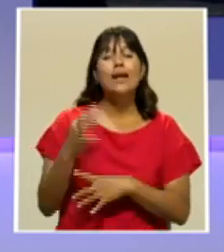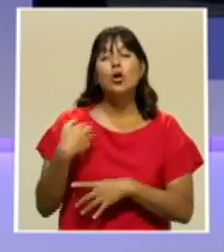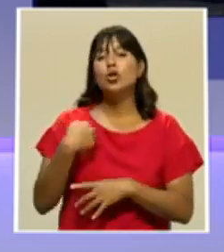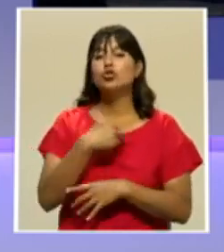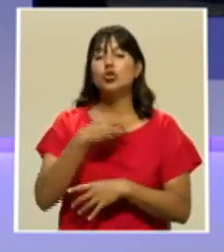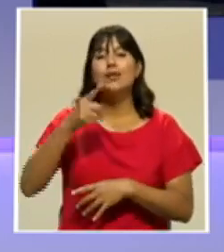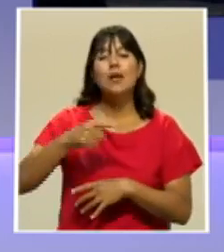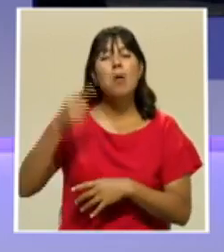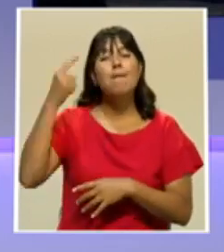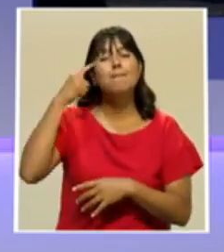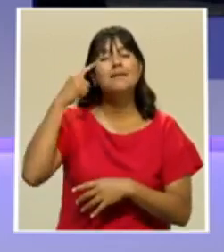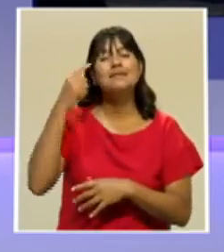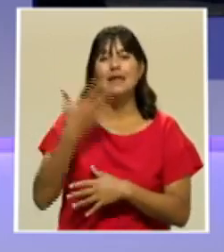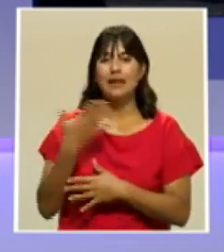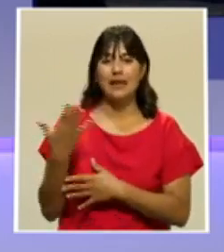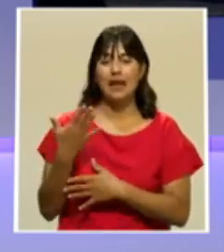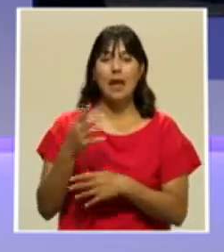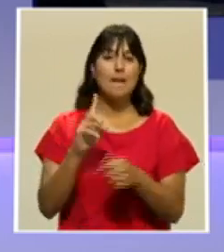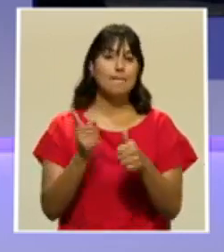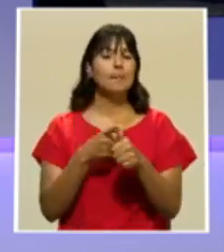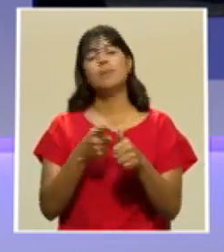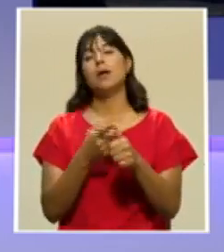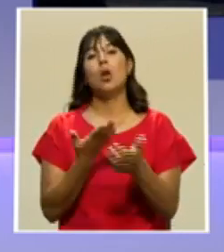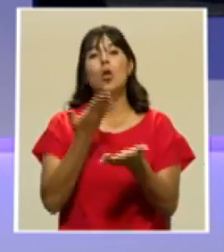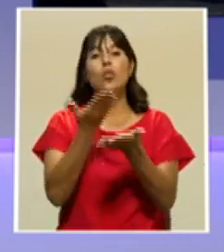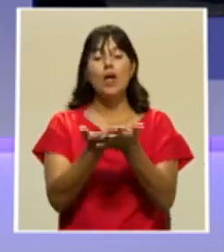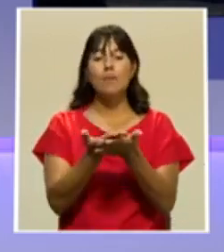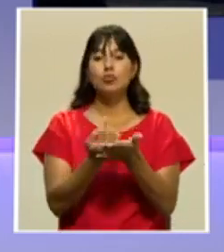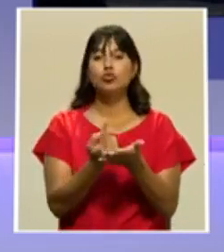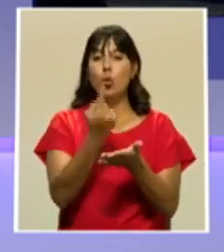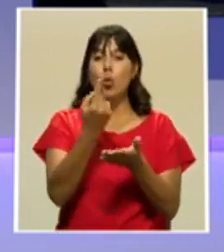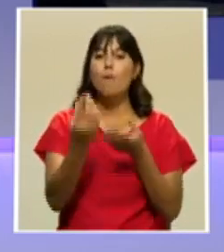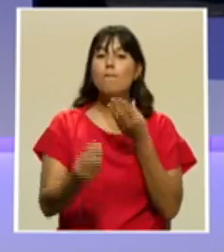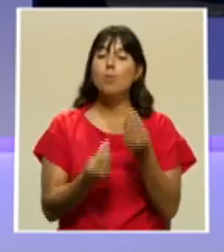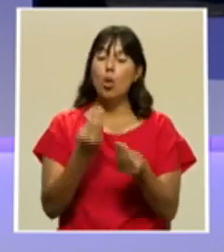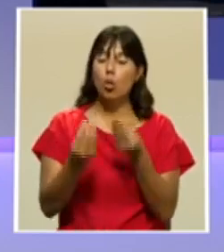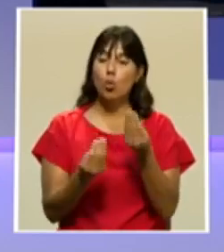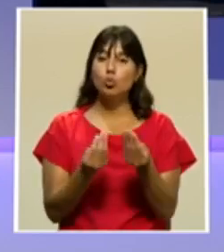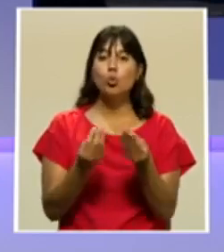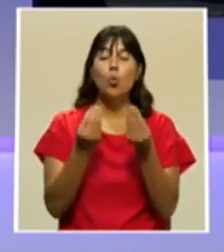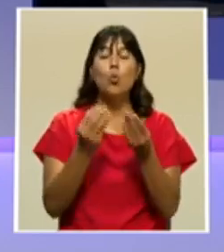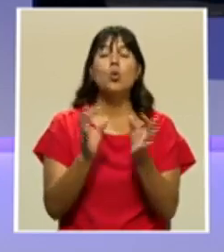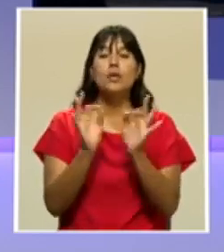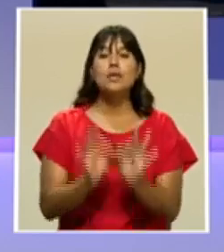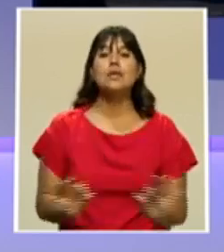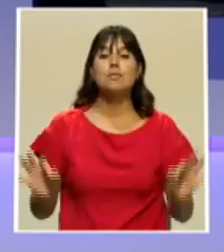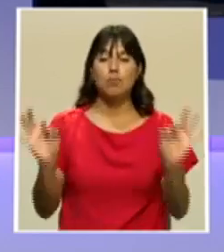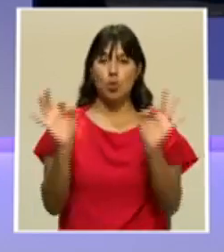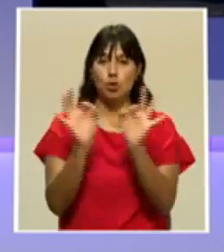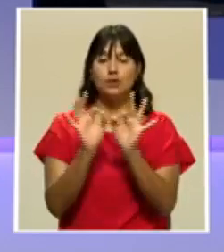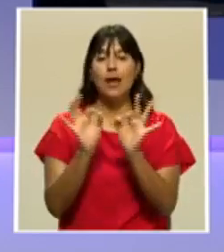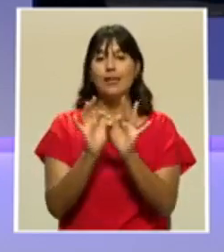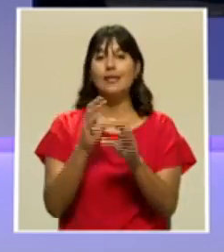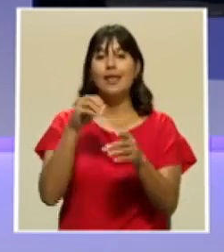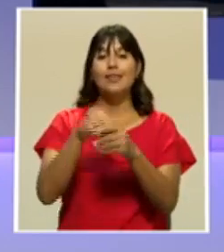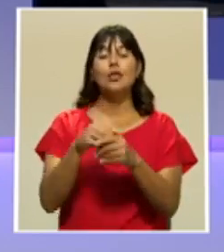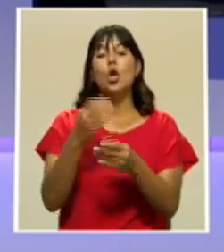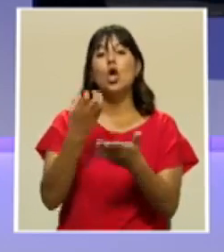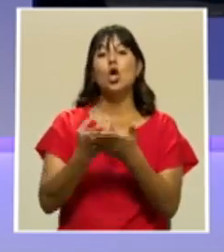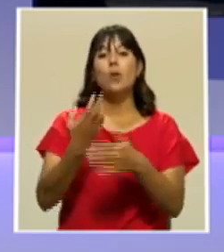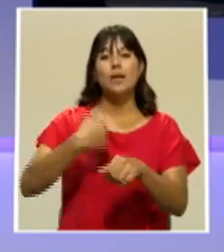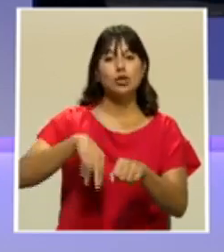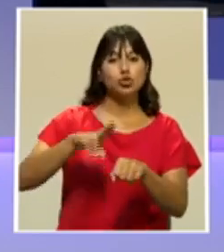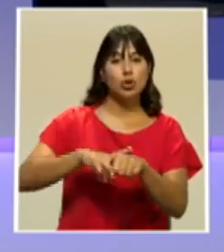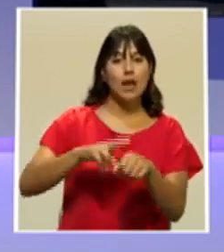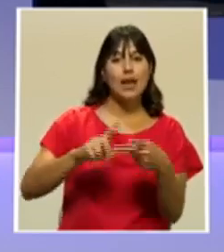ofreciendo primero un producto de gran valor, como usted mismo lo dice, dentro de la economía nacional y